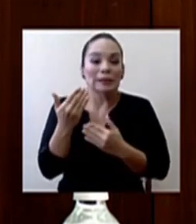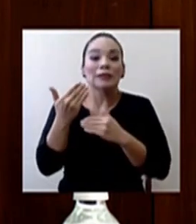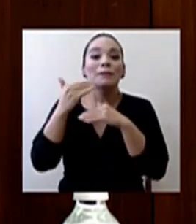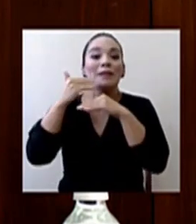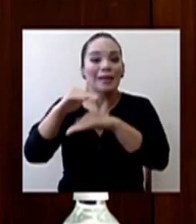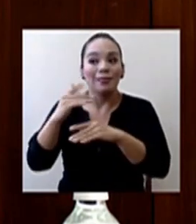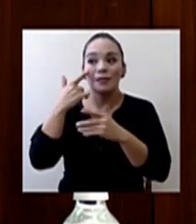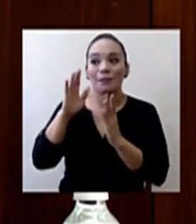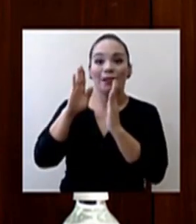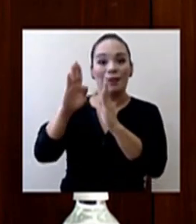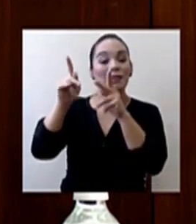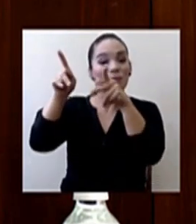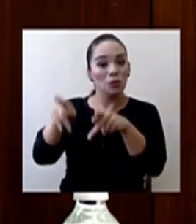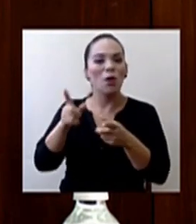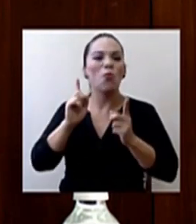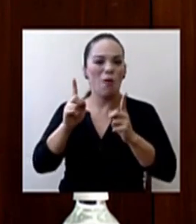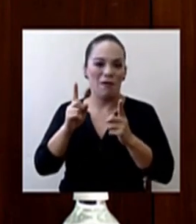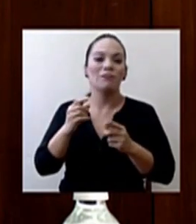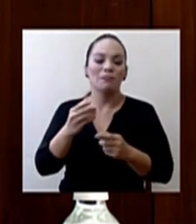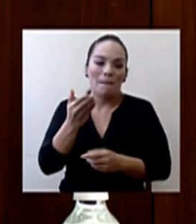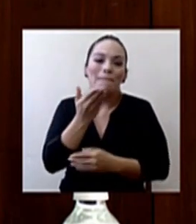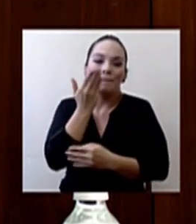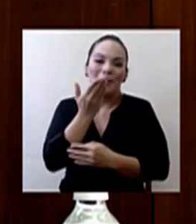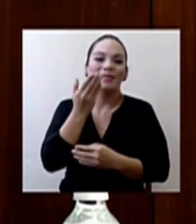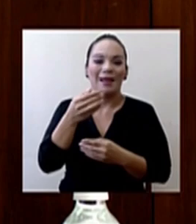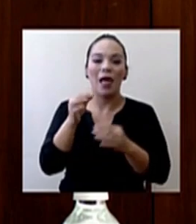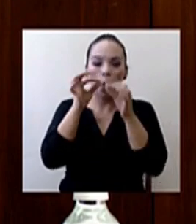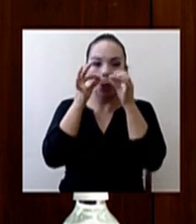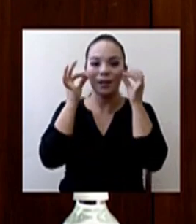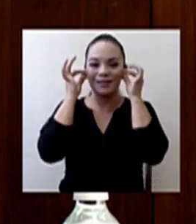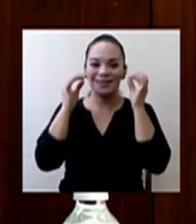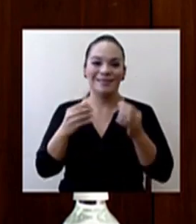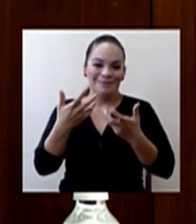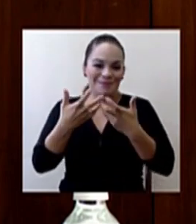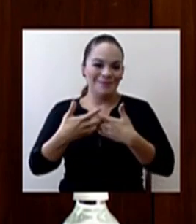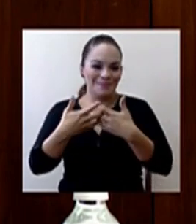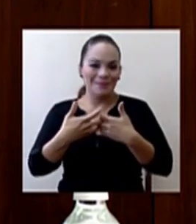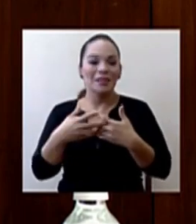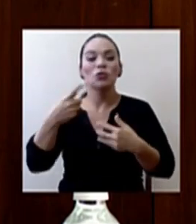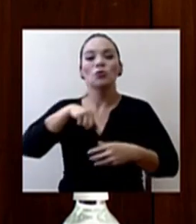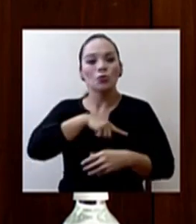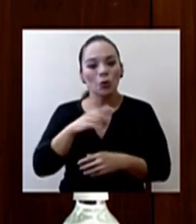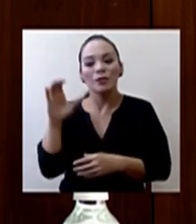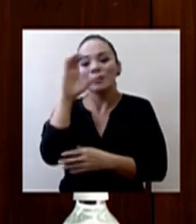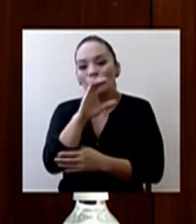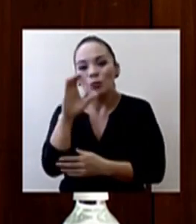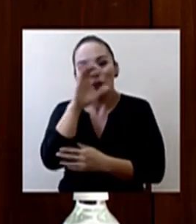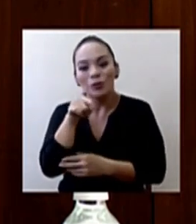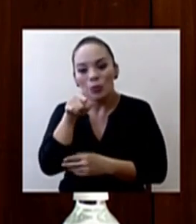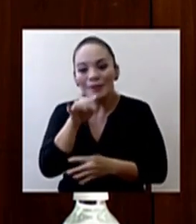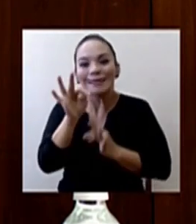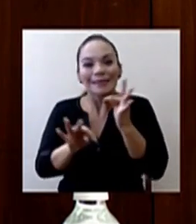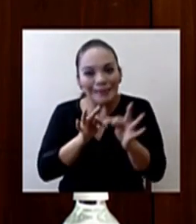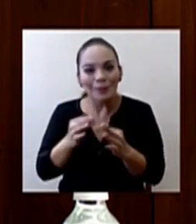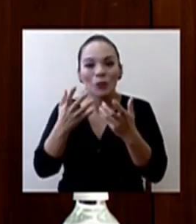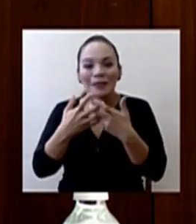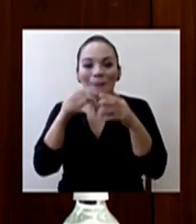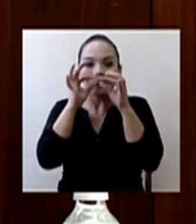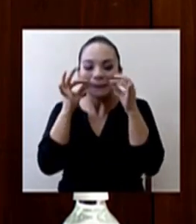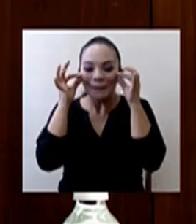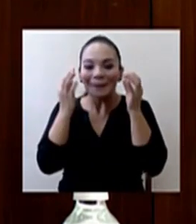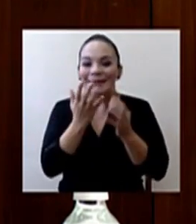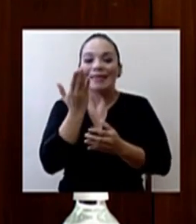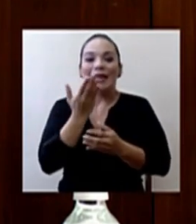en la atención ha sido los ventiladores. Y por eso es que estamos buscando ventiladores donde hayan. Los